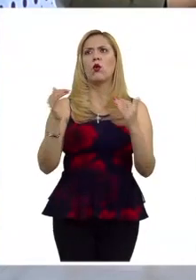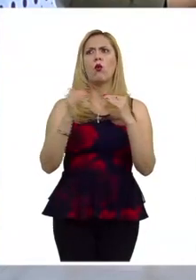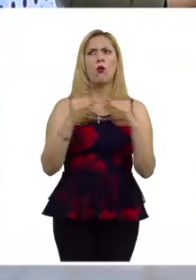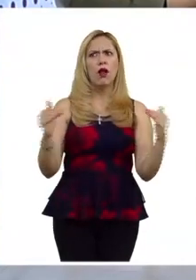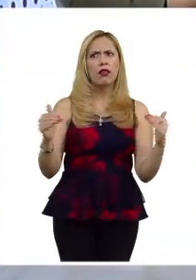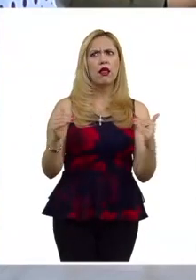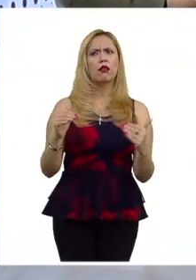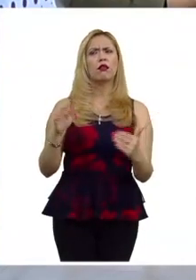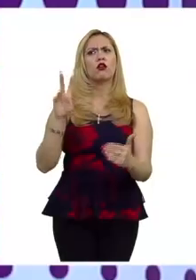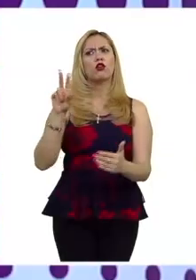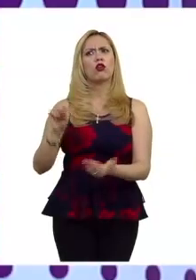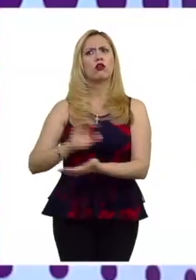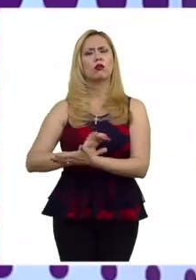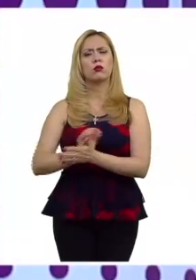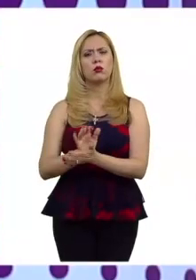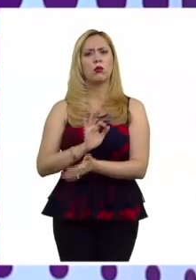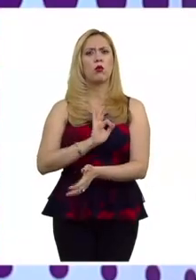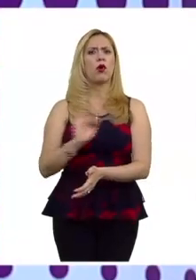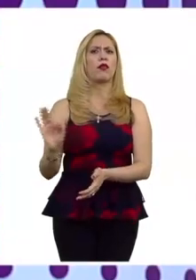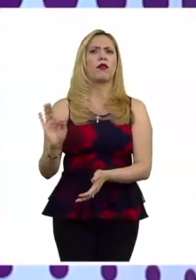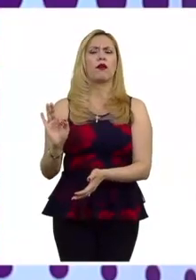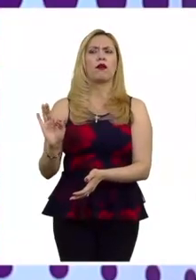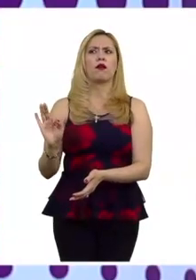se pueda erradicar o se pueda